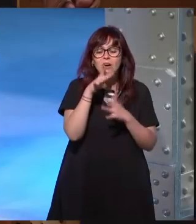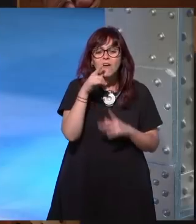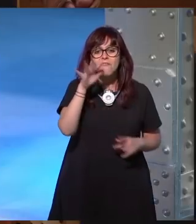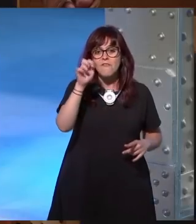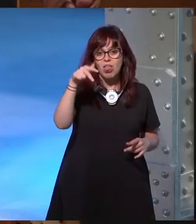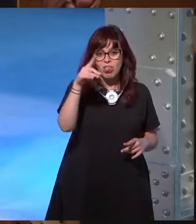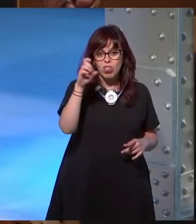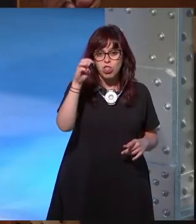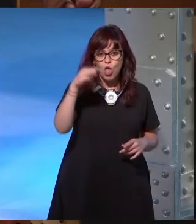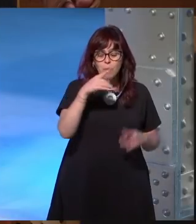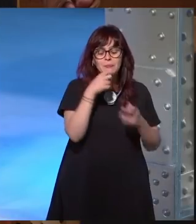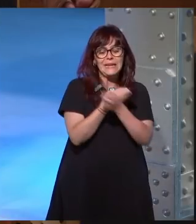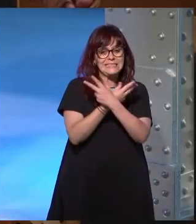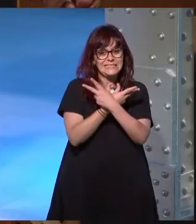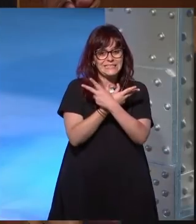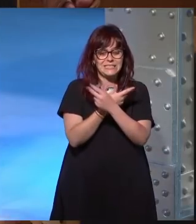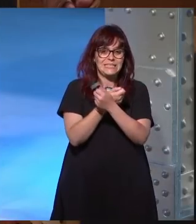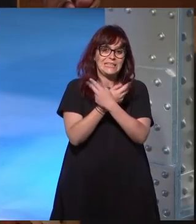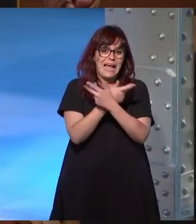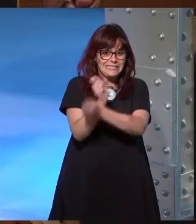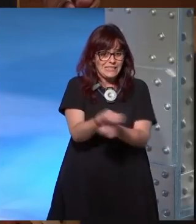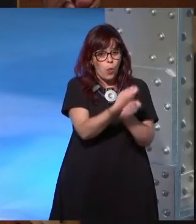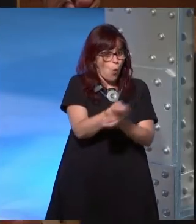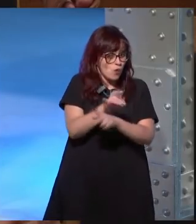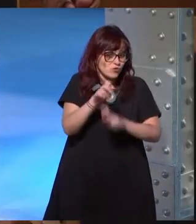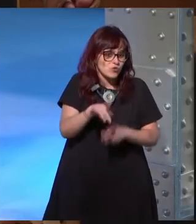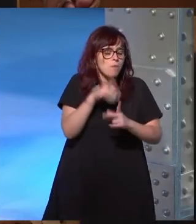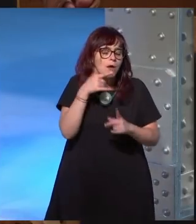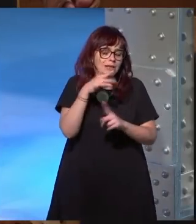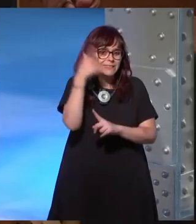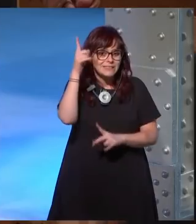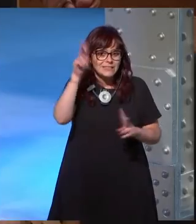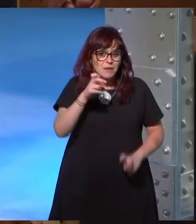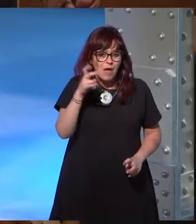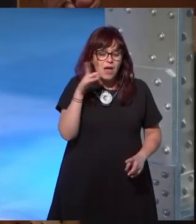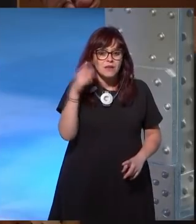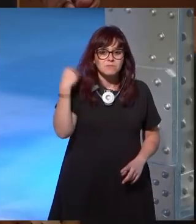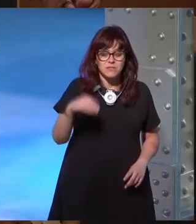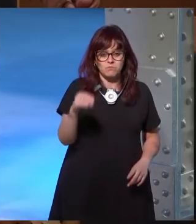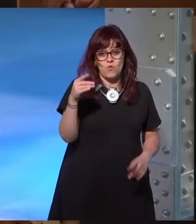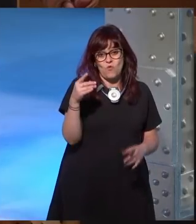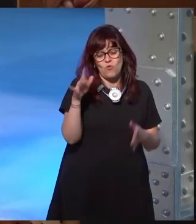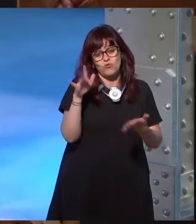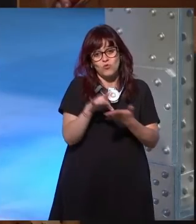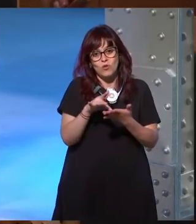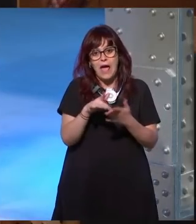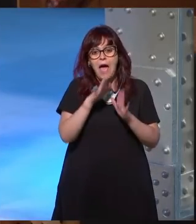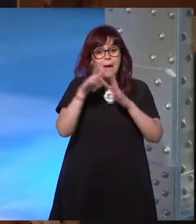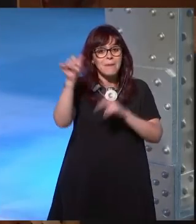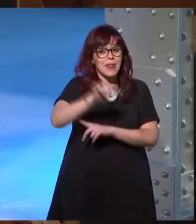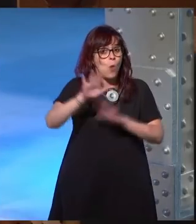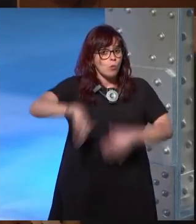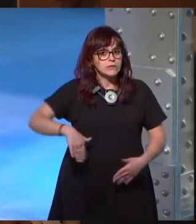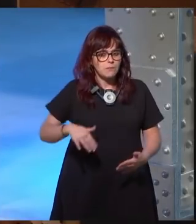fandom de Star Wars pues estás un poco familiarizado con el tema ahora estamos viendo que a raíz sobre todo de la última